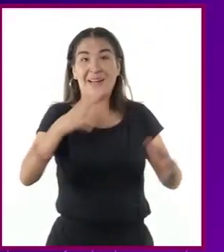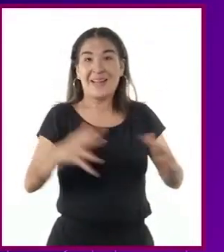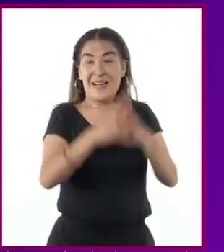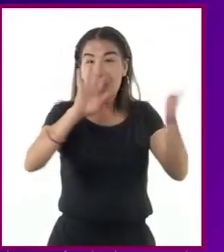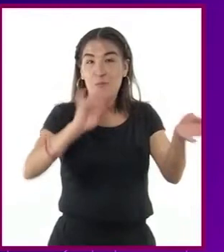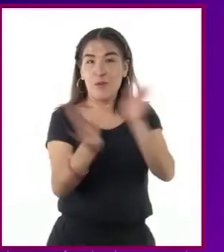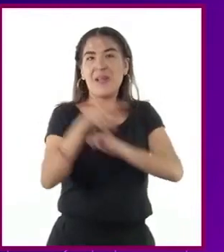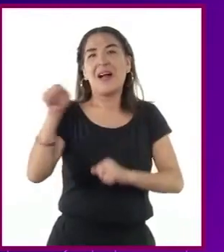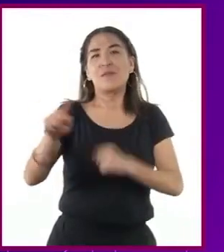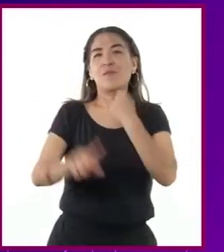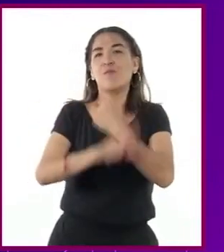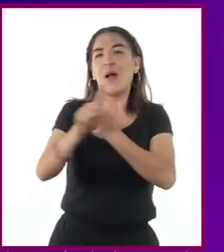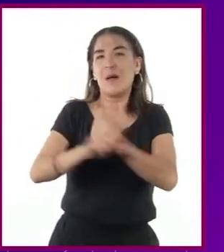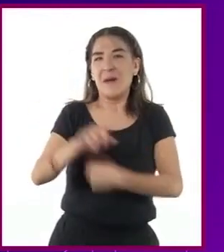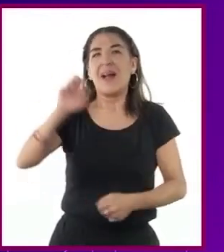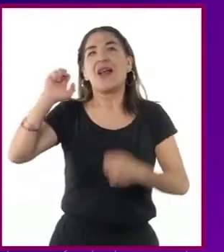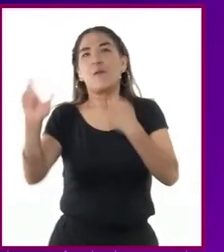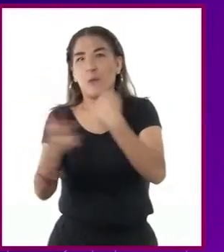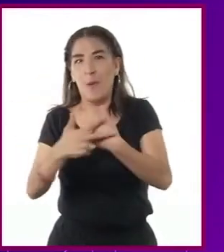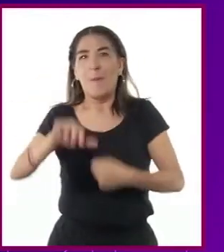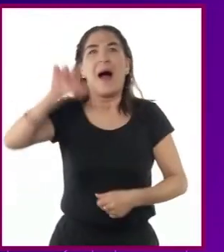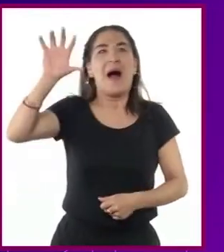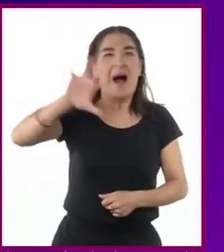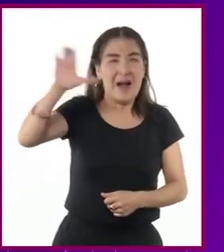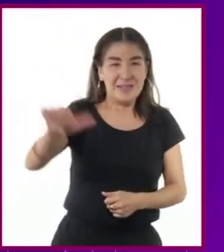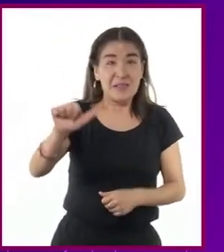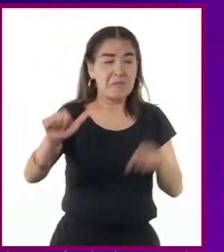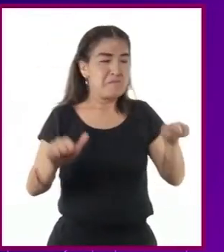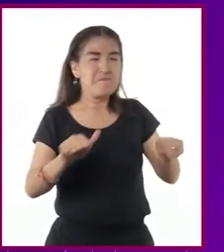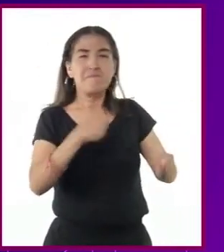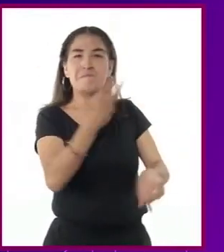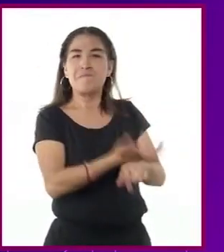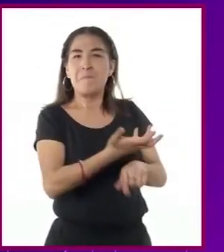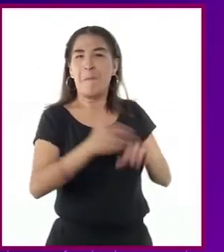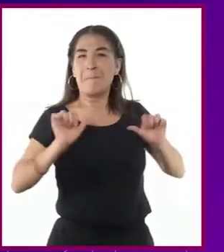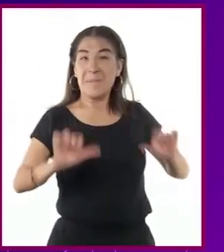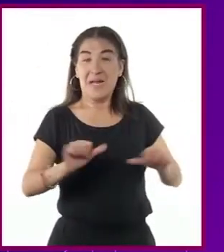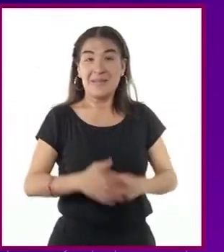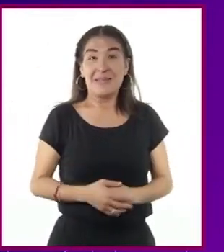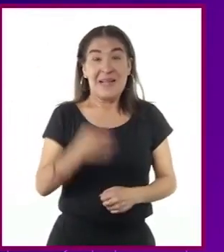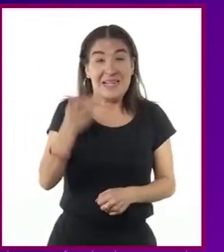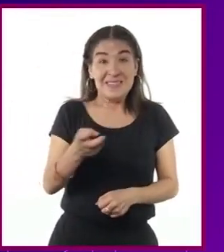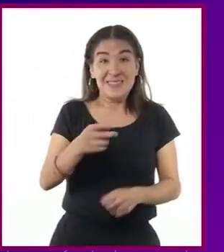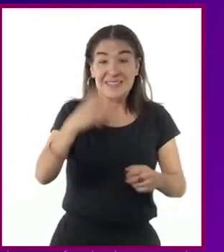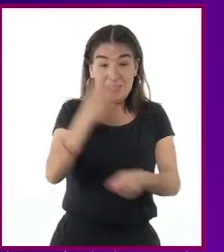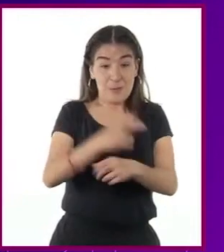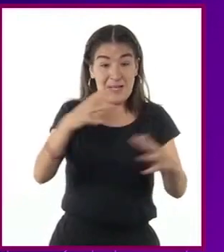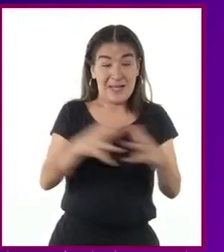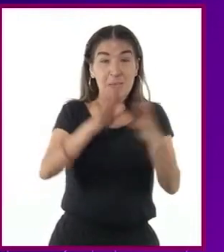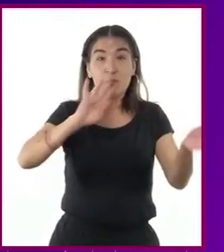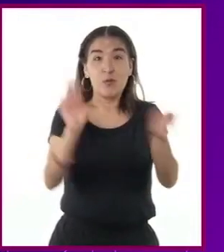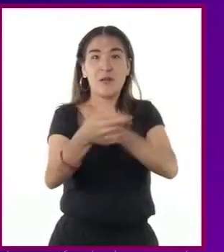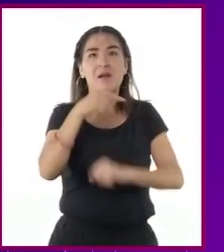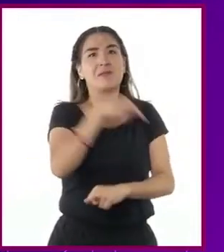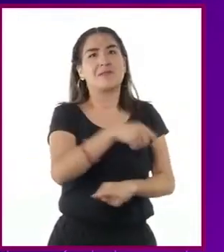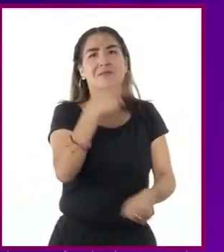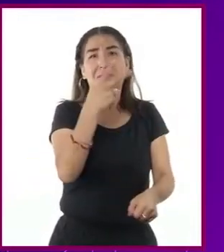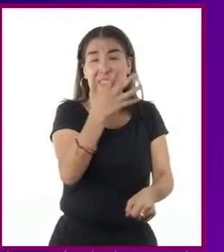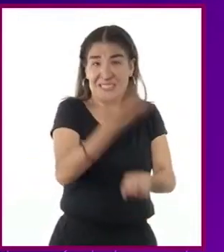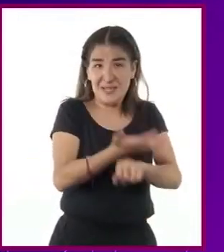y en Asia, pero no en Estados Unidos. Así que al terminar la Segunda Guerra Mundial, Estados Unidos estaba en muy buena posición,